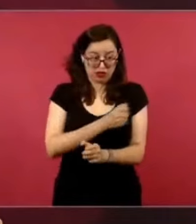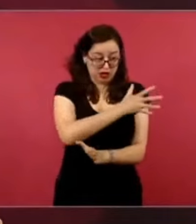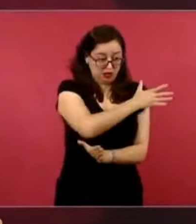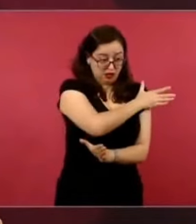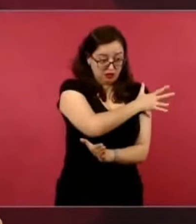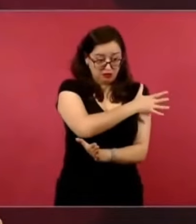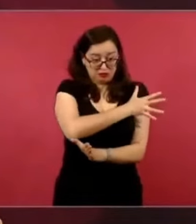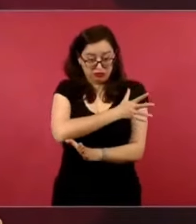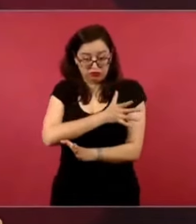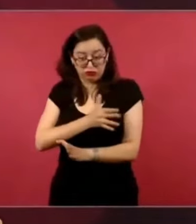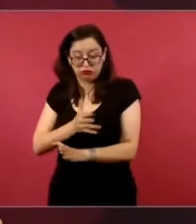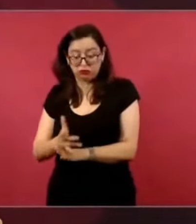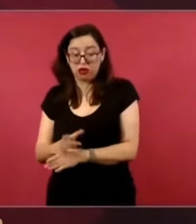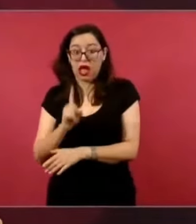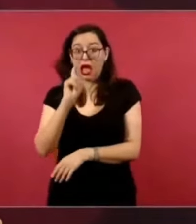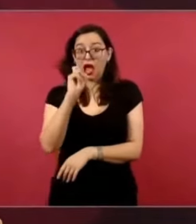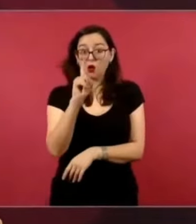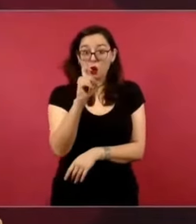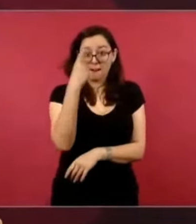mil hectáreas de riego.